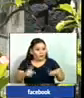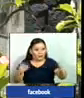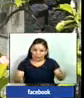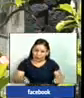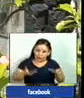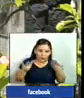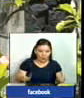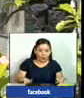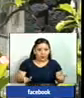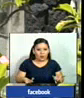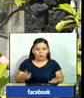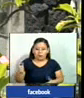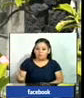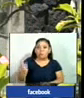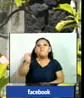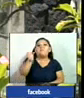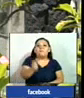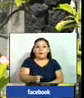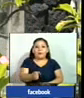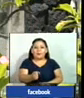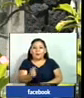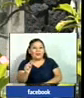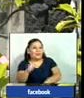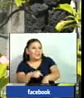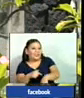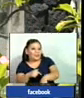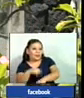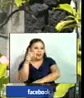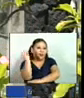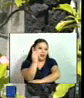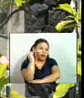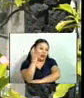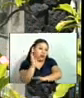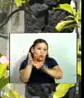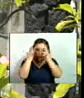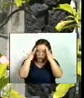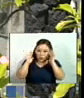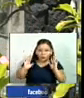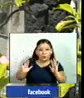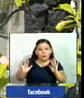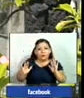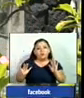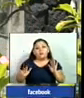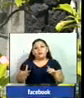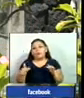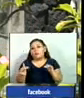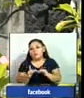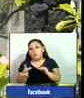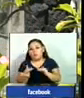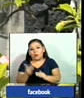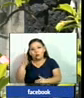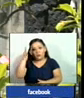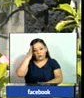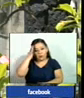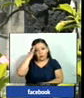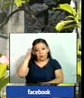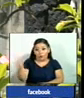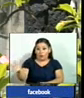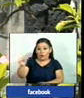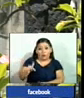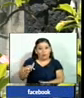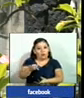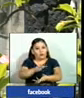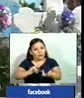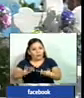gobernador sino que se puso un gobernador de emergencia pero no sabemos todavía nada sabemos de que tiene que venir pues el Ministerio de Medio